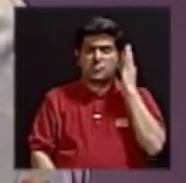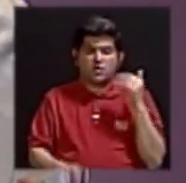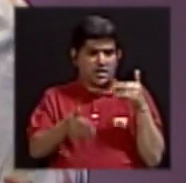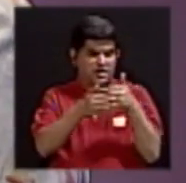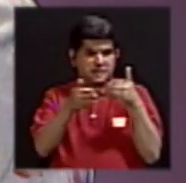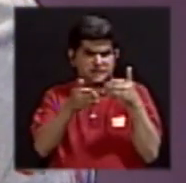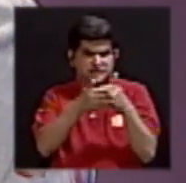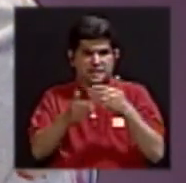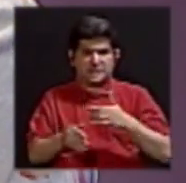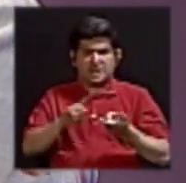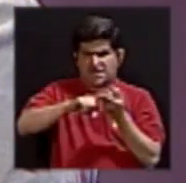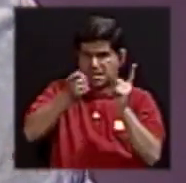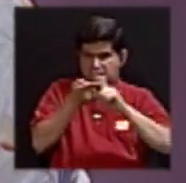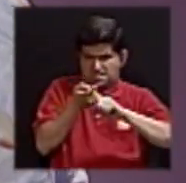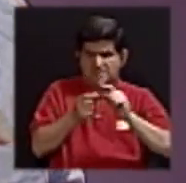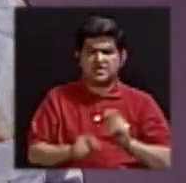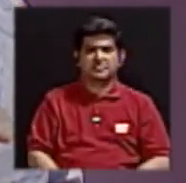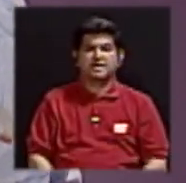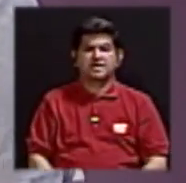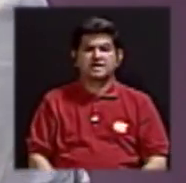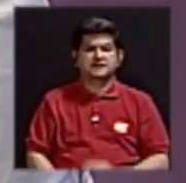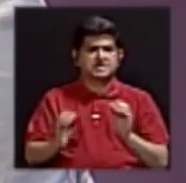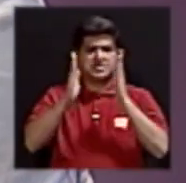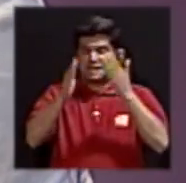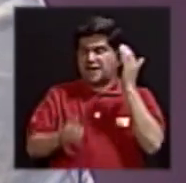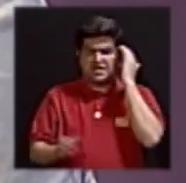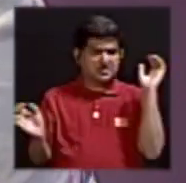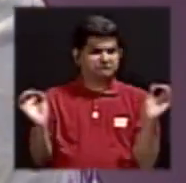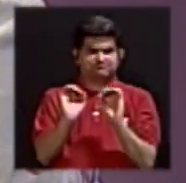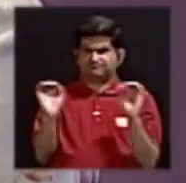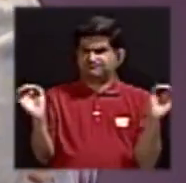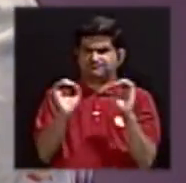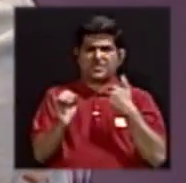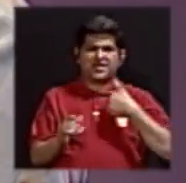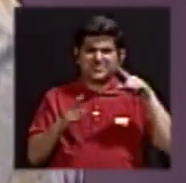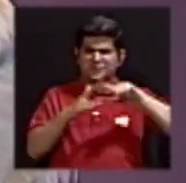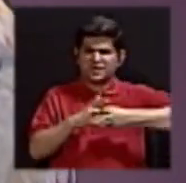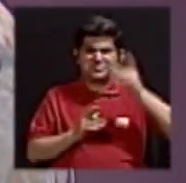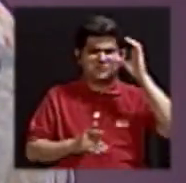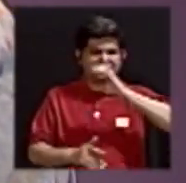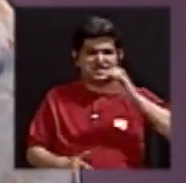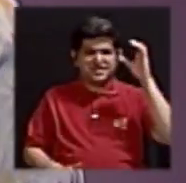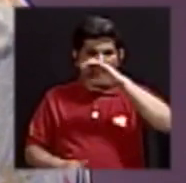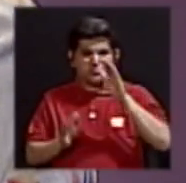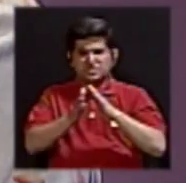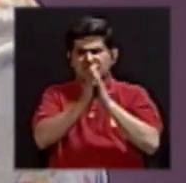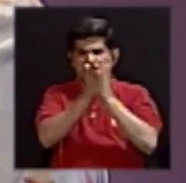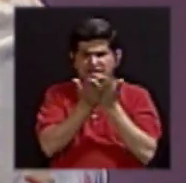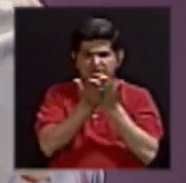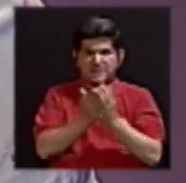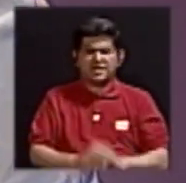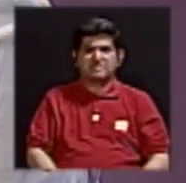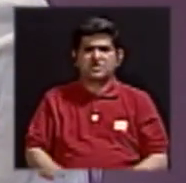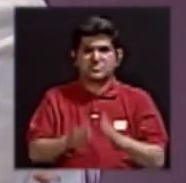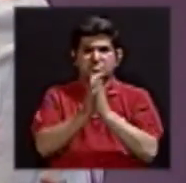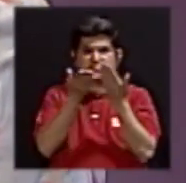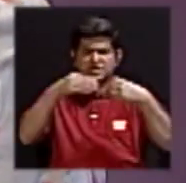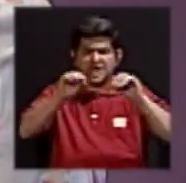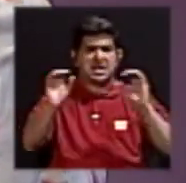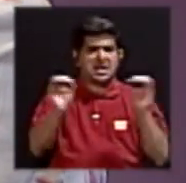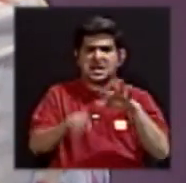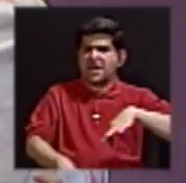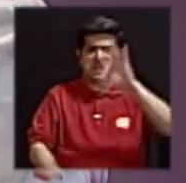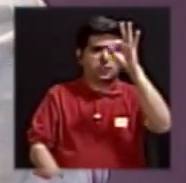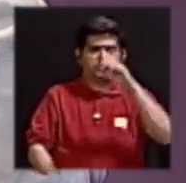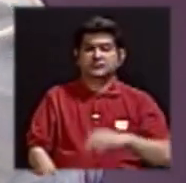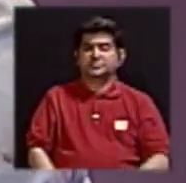cercanas, amigas, y ninguna sabía nada. Y empecé a buscar libros en las librerías y no encontré nada